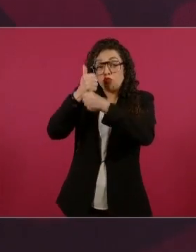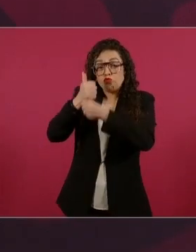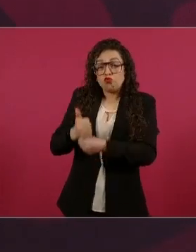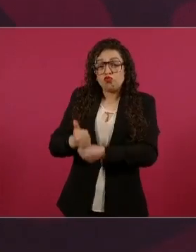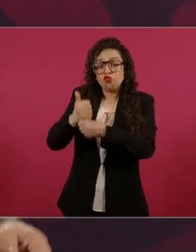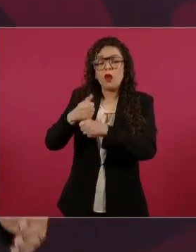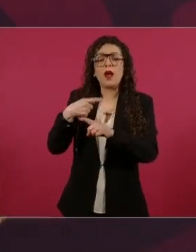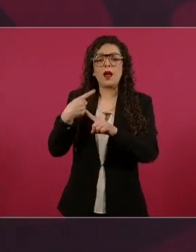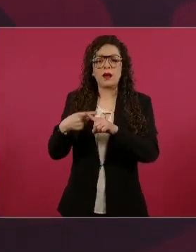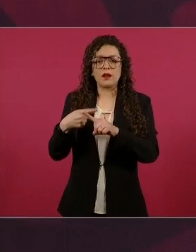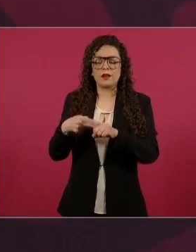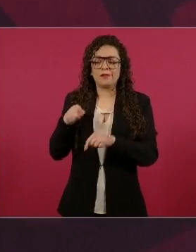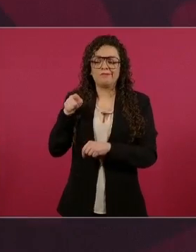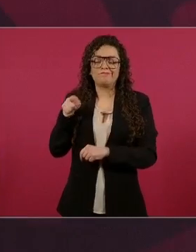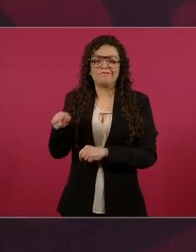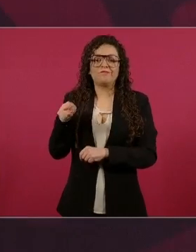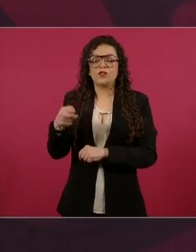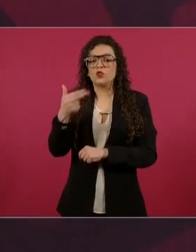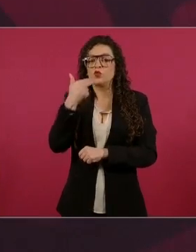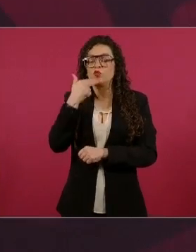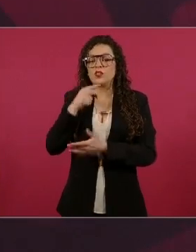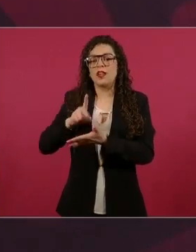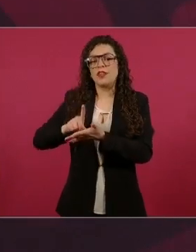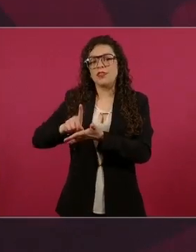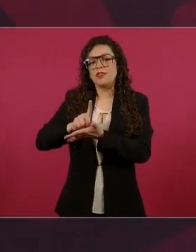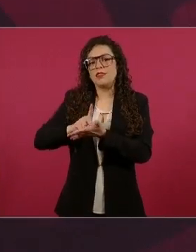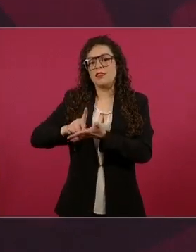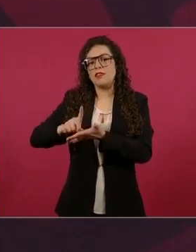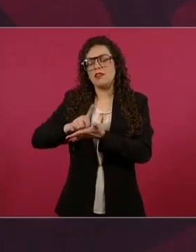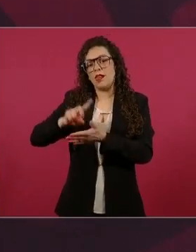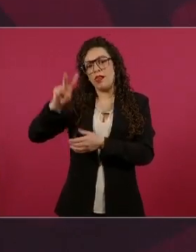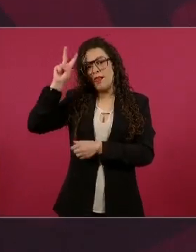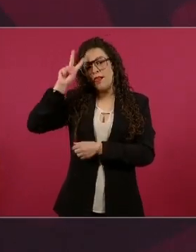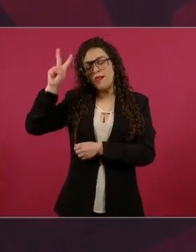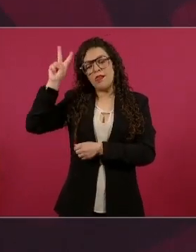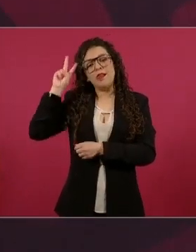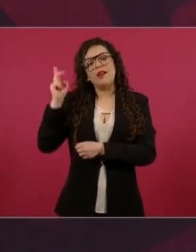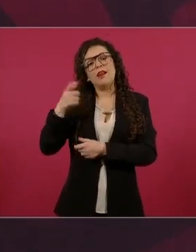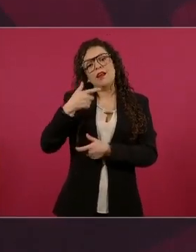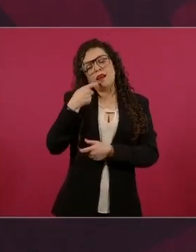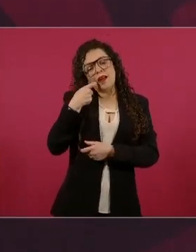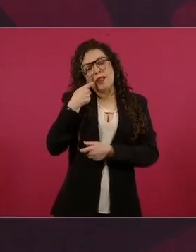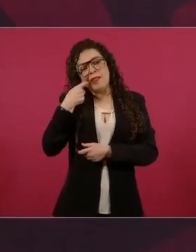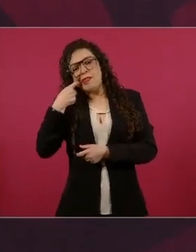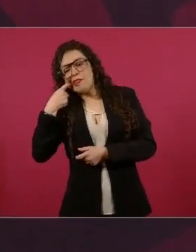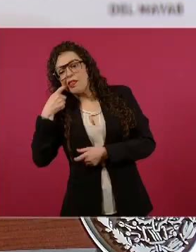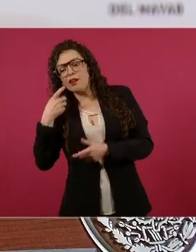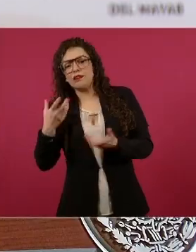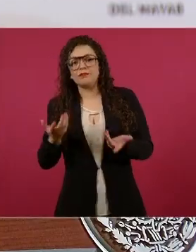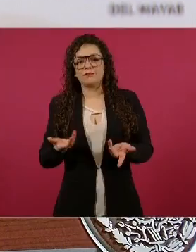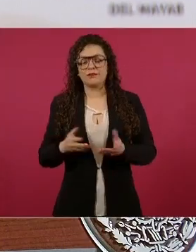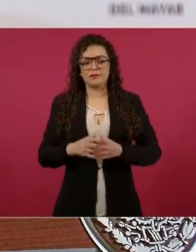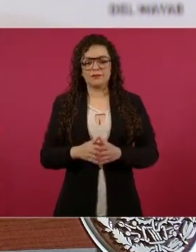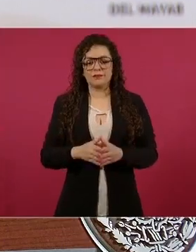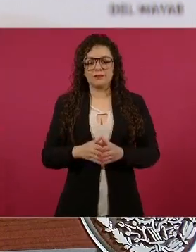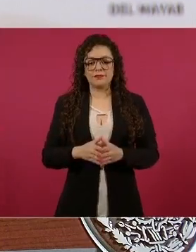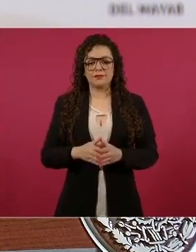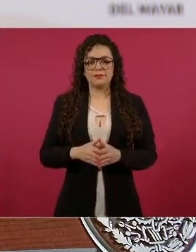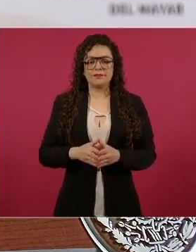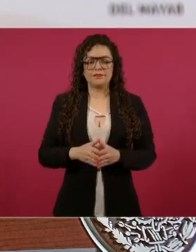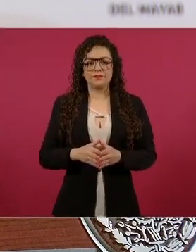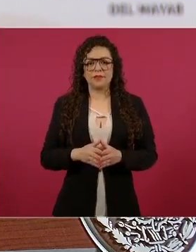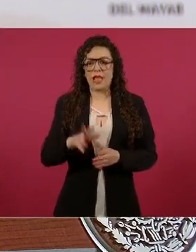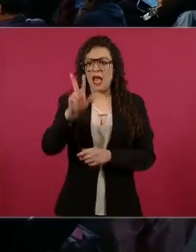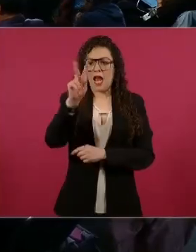A ver, lo que no vemos en la radio, lo que no vemos en la televisión. Pongan un mensaje de